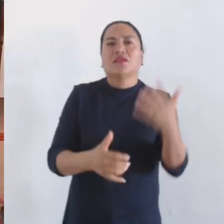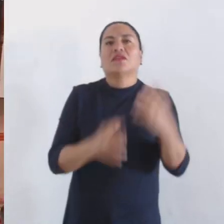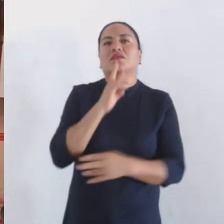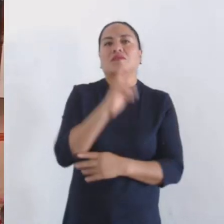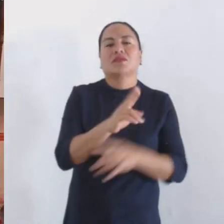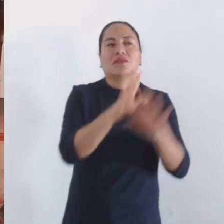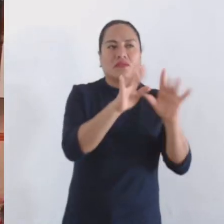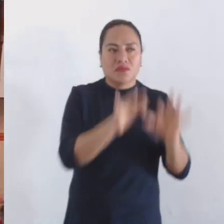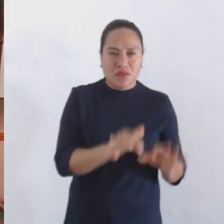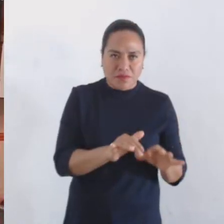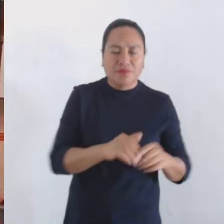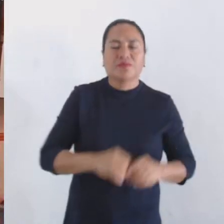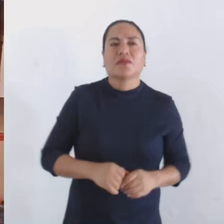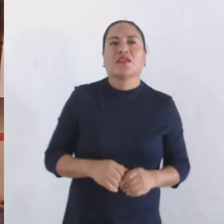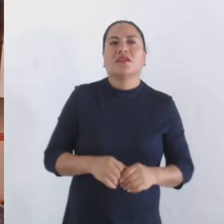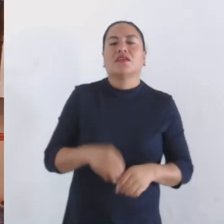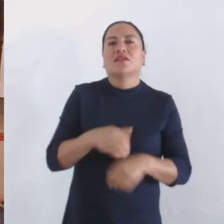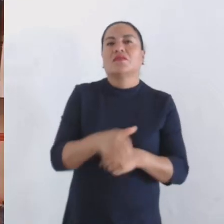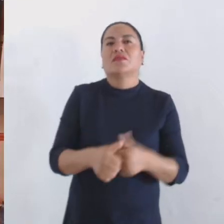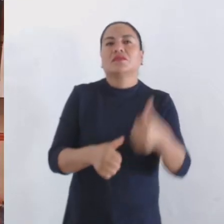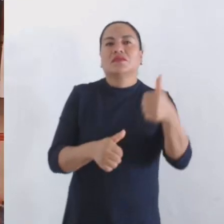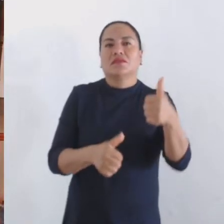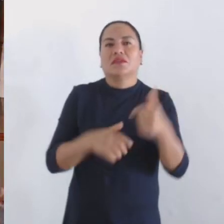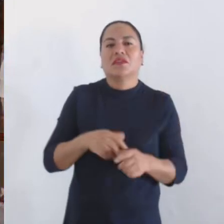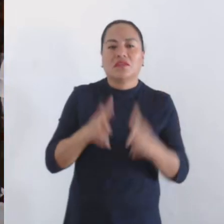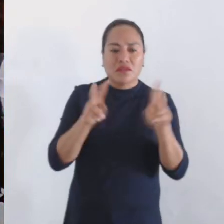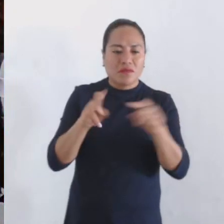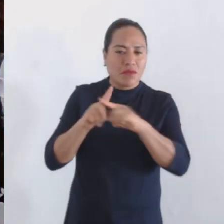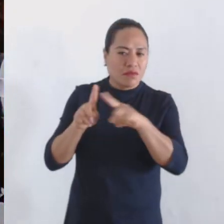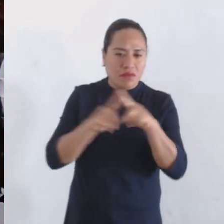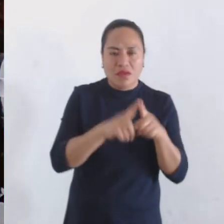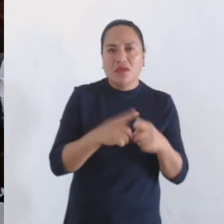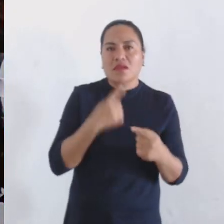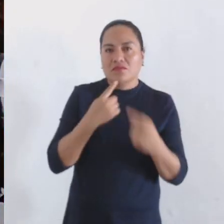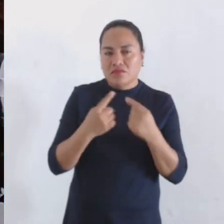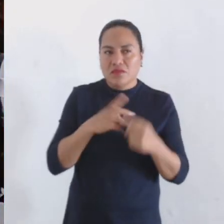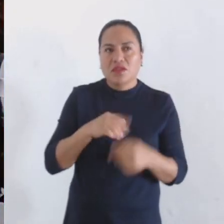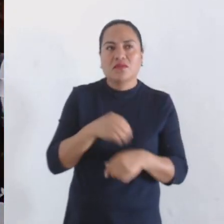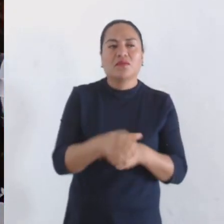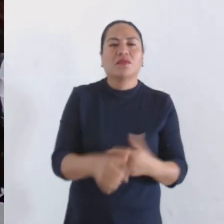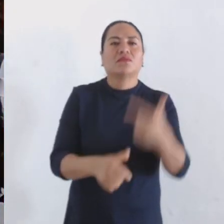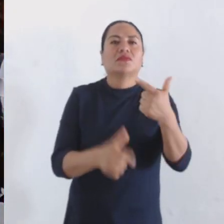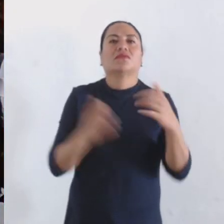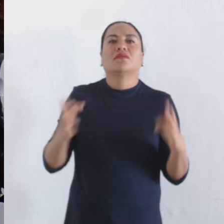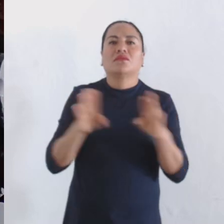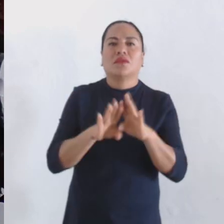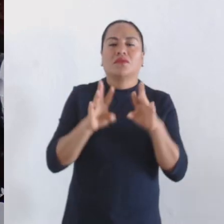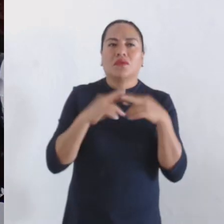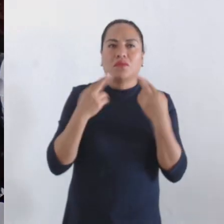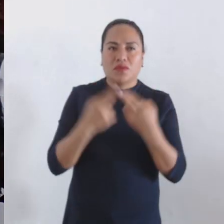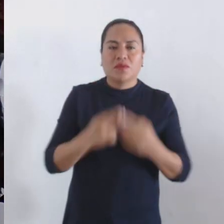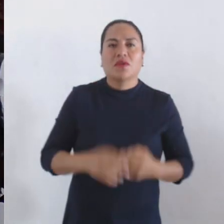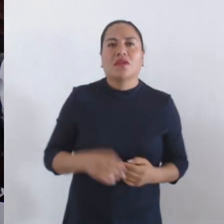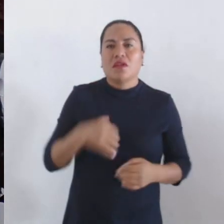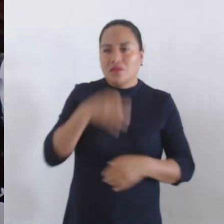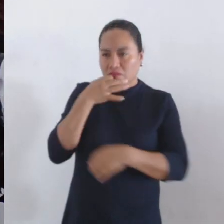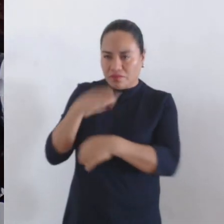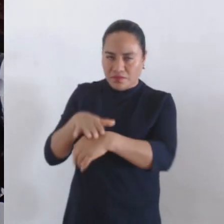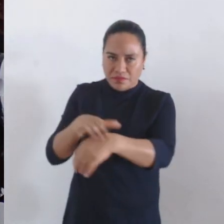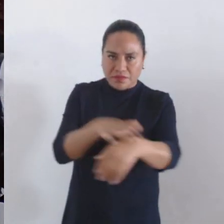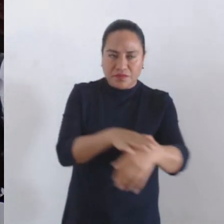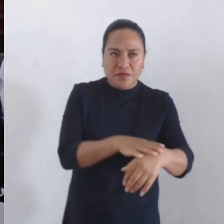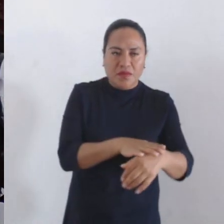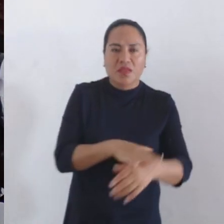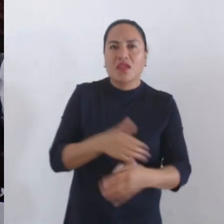dictámenes de comisiones. Tecto, asuntos generales. Séptimo, clausura de la sesión. Al respecto, informo que,